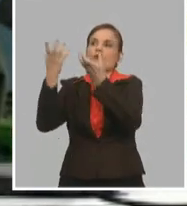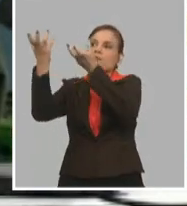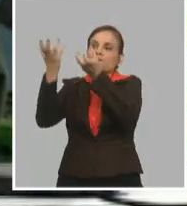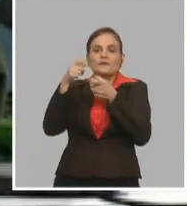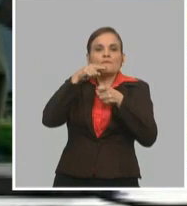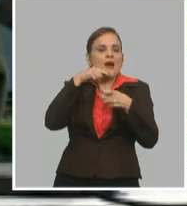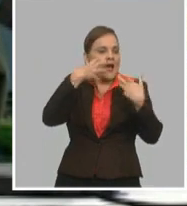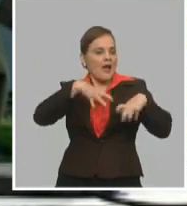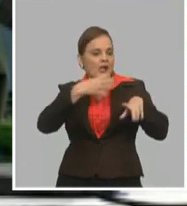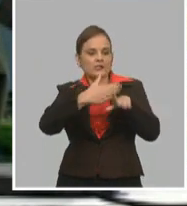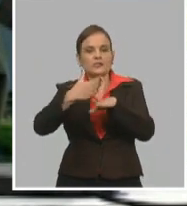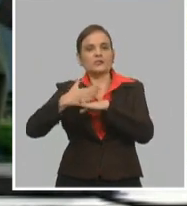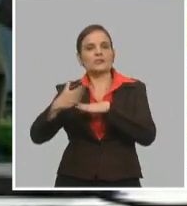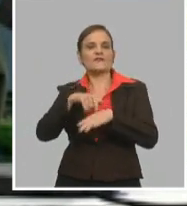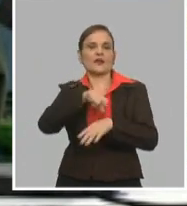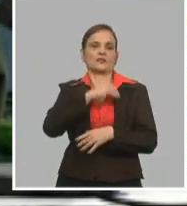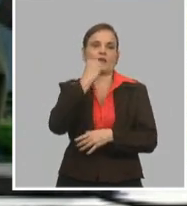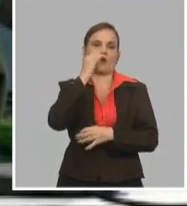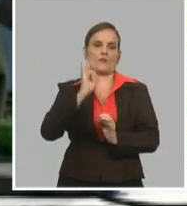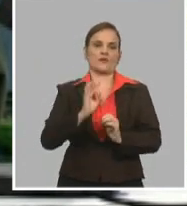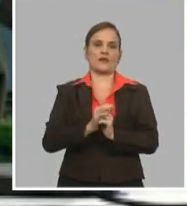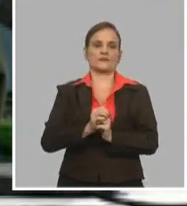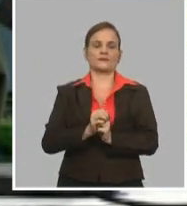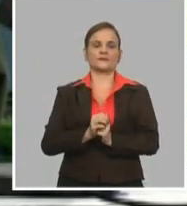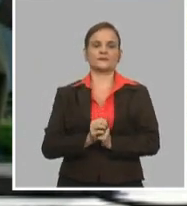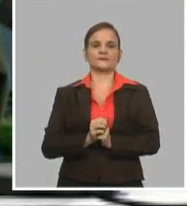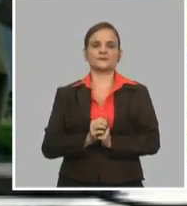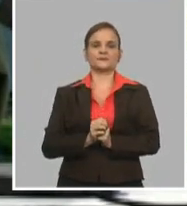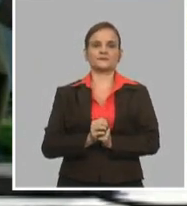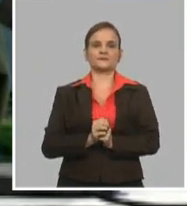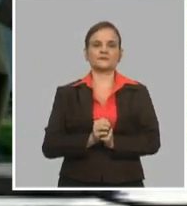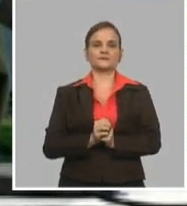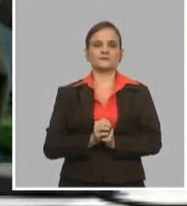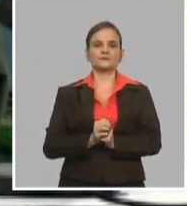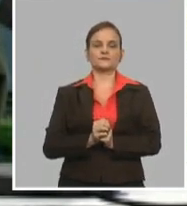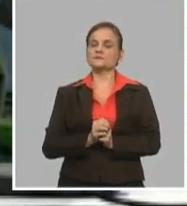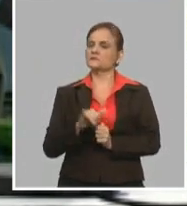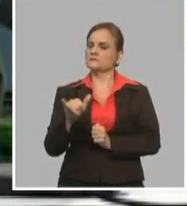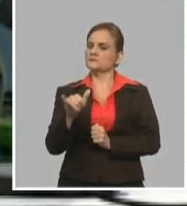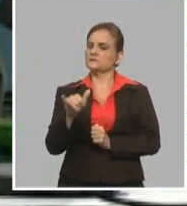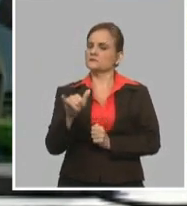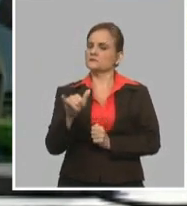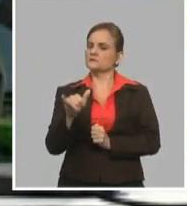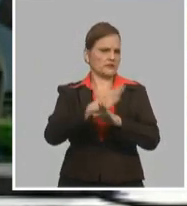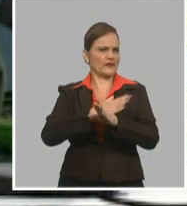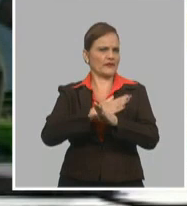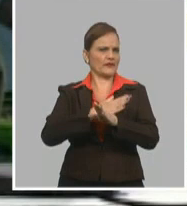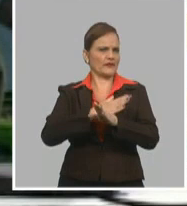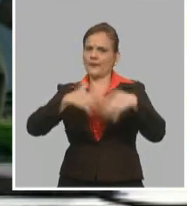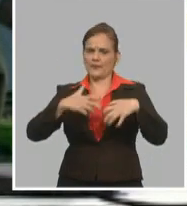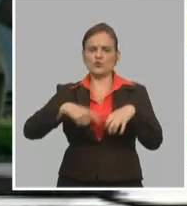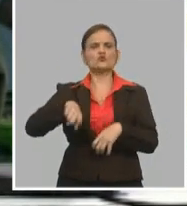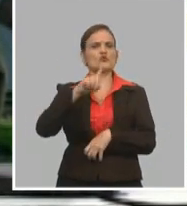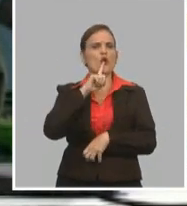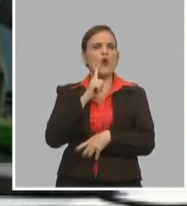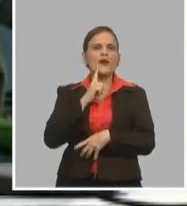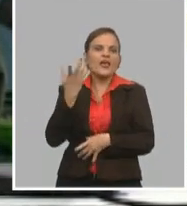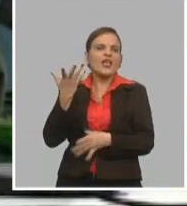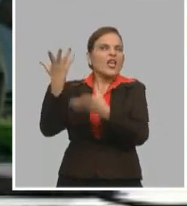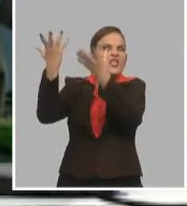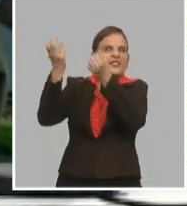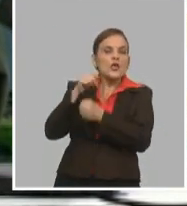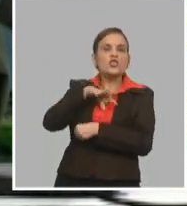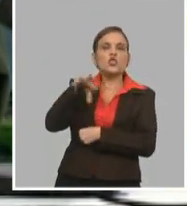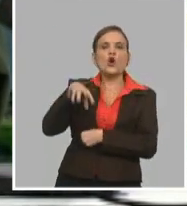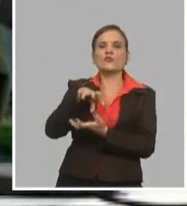sustentándonos con elementos de producciones muy importantes que han salido y que estamos bajando de la montaña. Yo creo